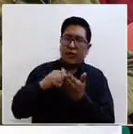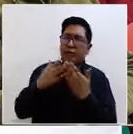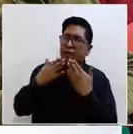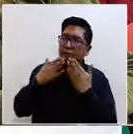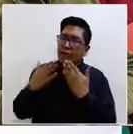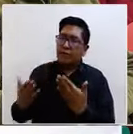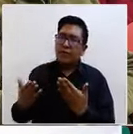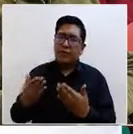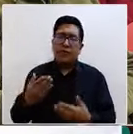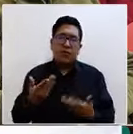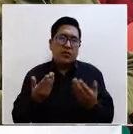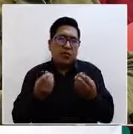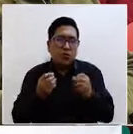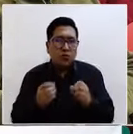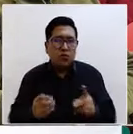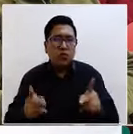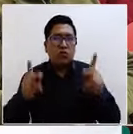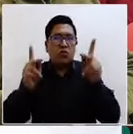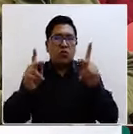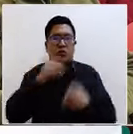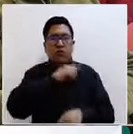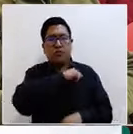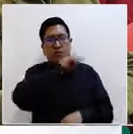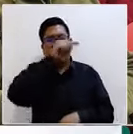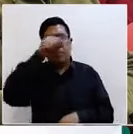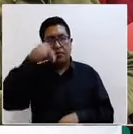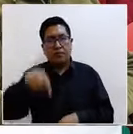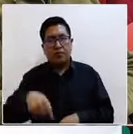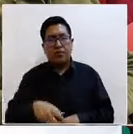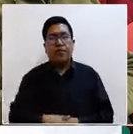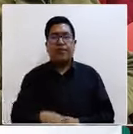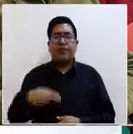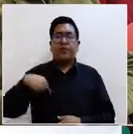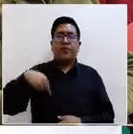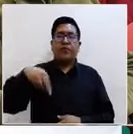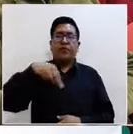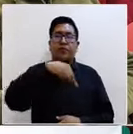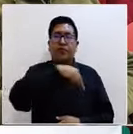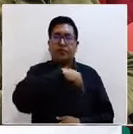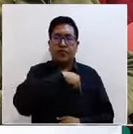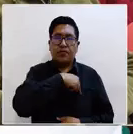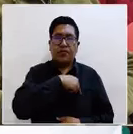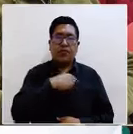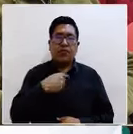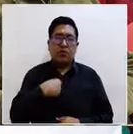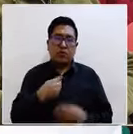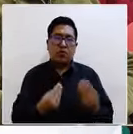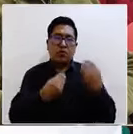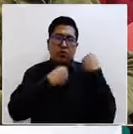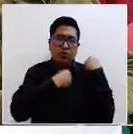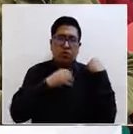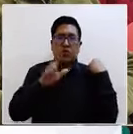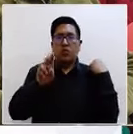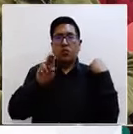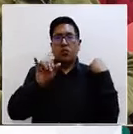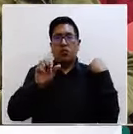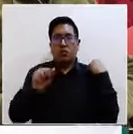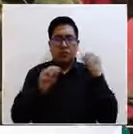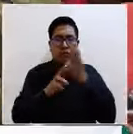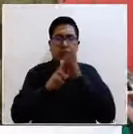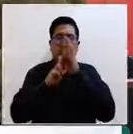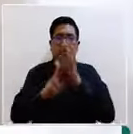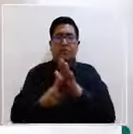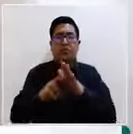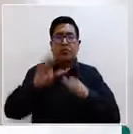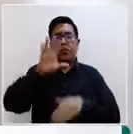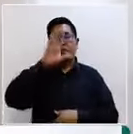esta oportunidad de la invitación a mi persona. Nosotros como… yo soy Luis Alberto Mamani Chukimia, representante de la red Dejando Huellas de